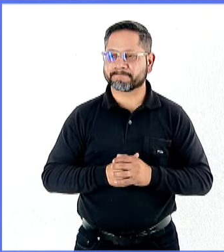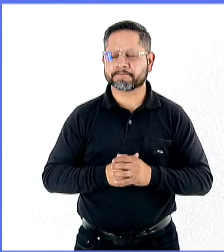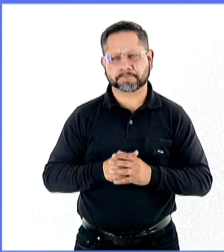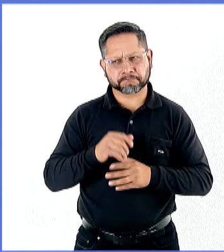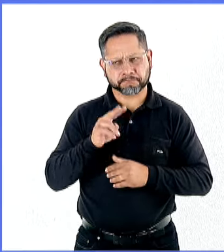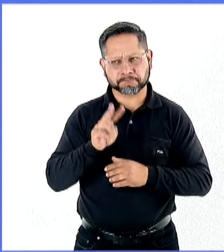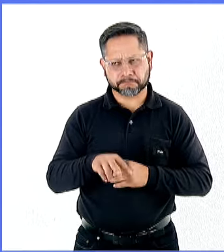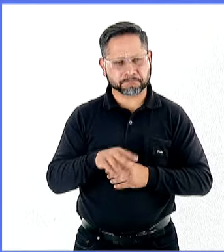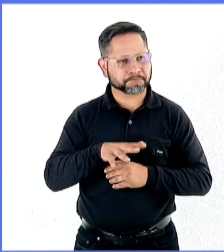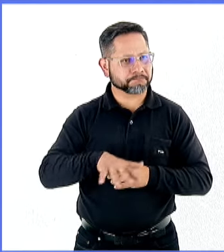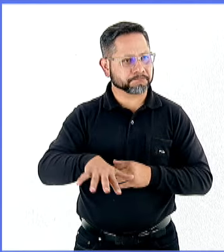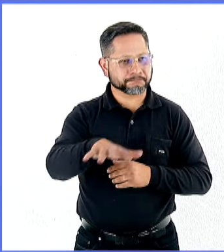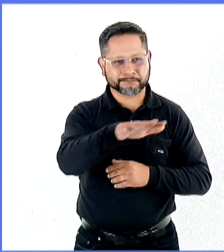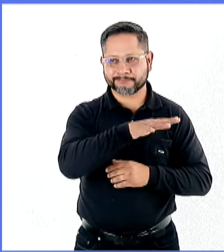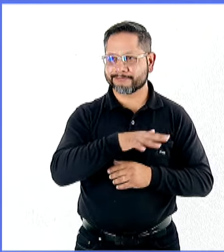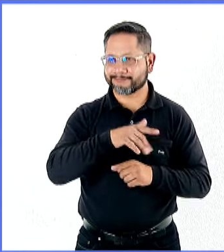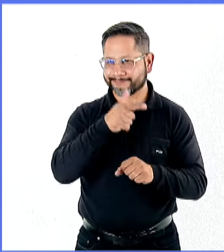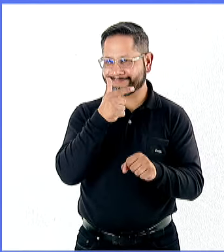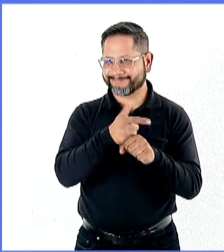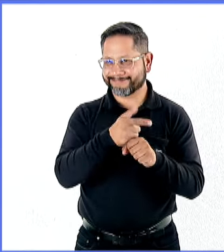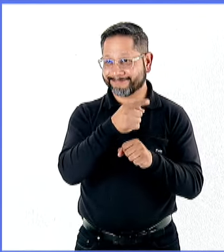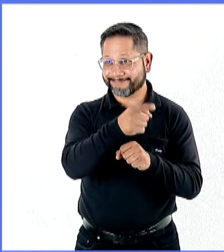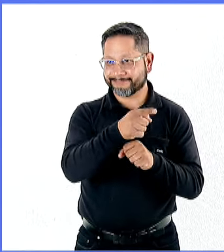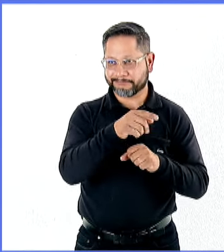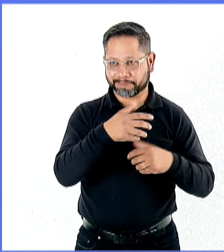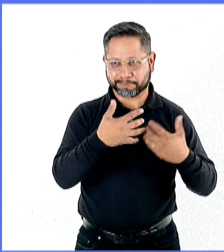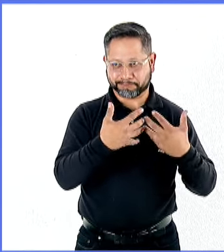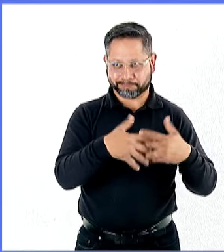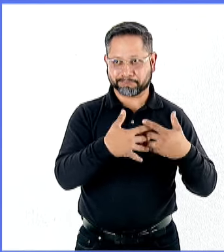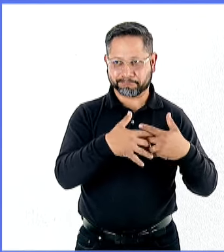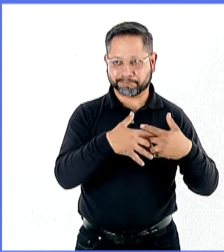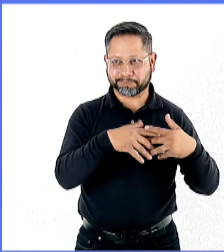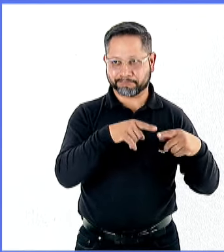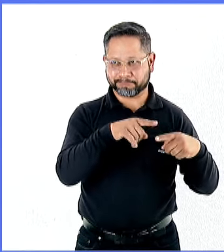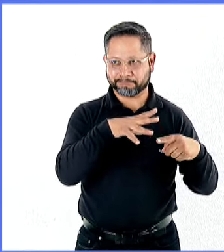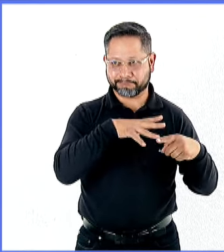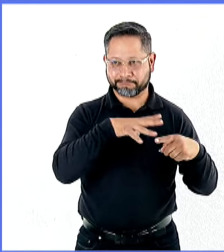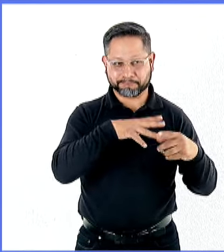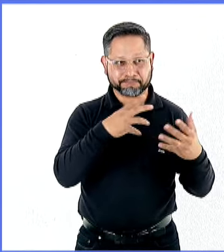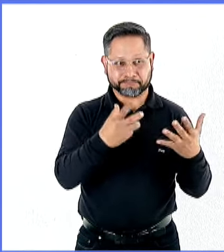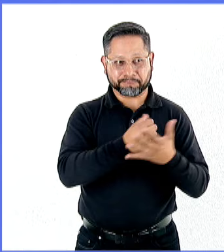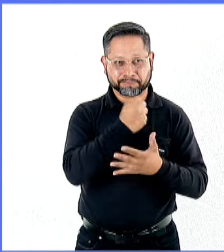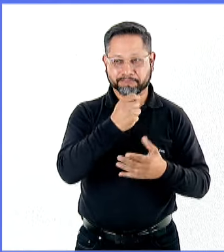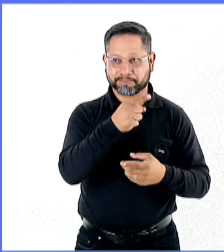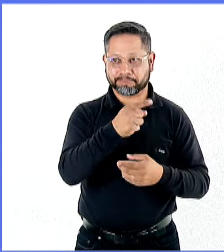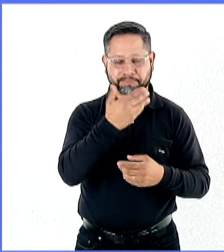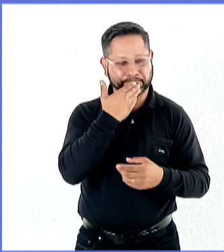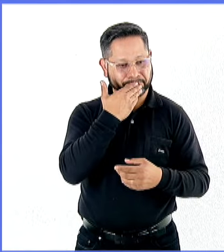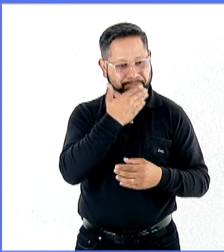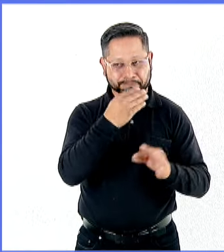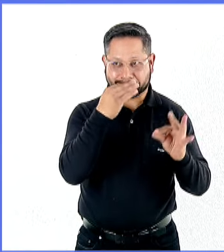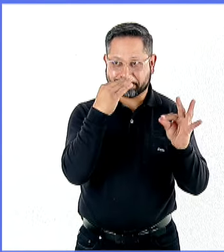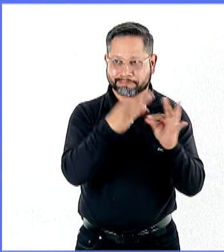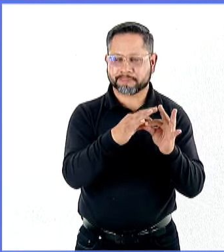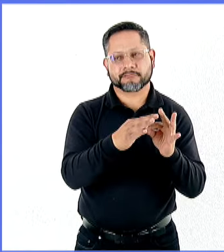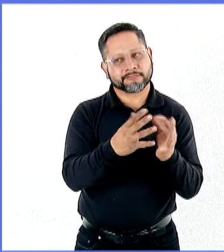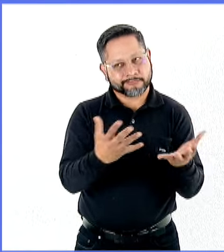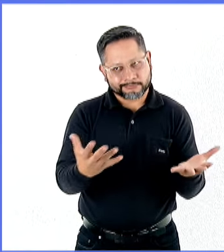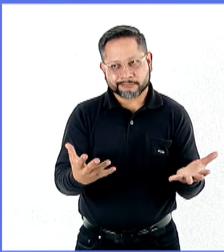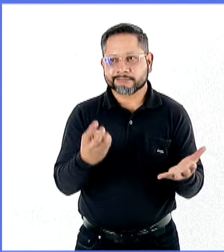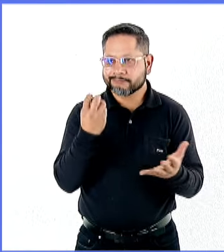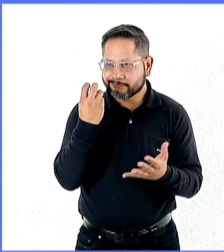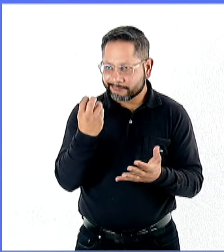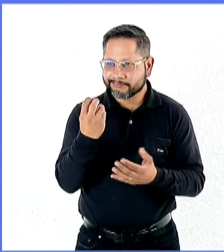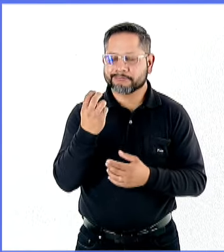por supuesto que para los sectores que hemos identificado como los grandes triunfadores, que son exitosos, pues el New Sharing